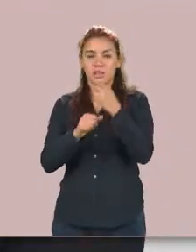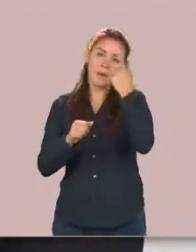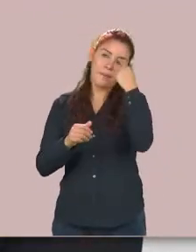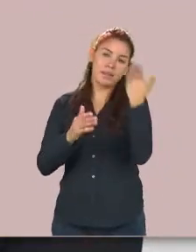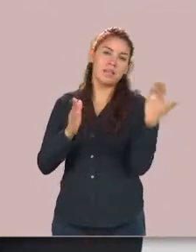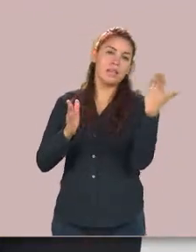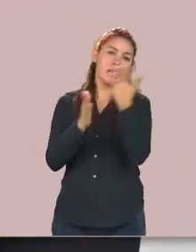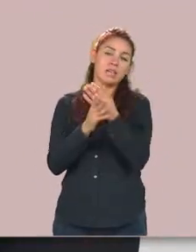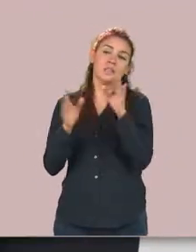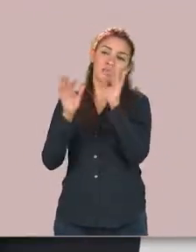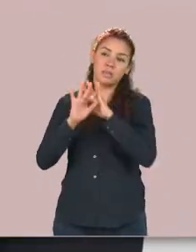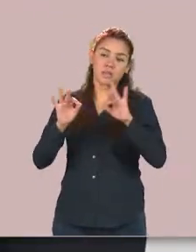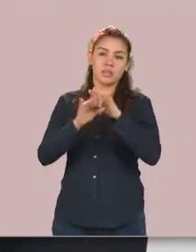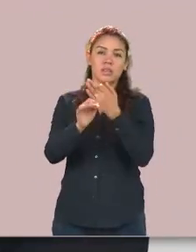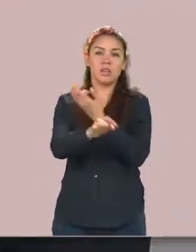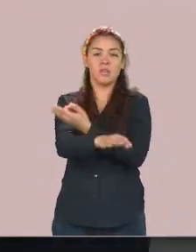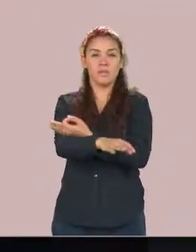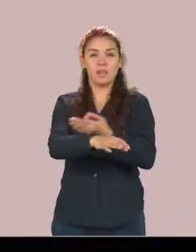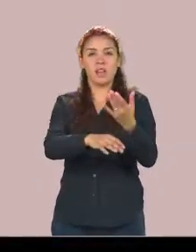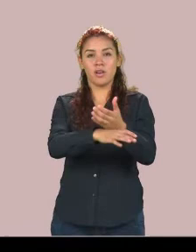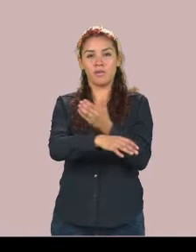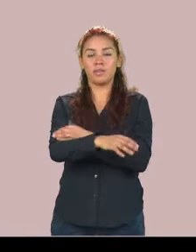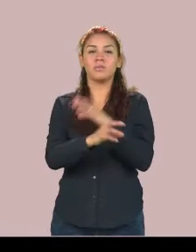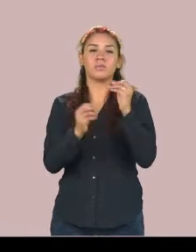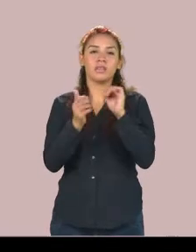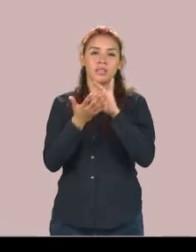compañía de su familia muchas gracias por su atención